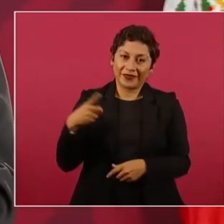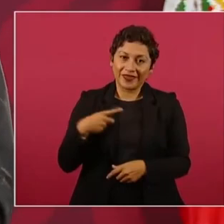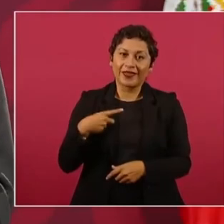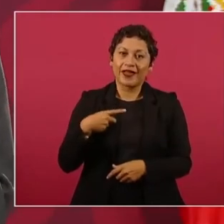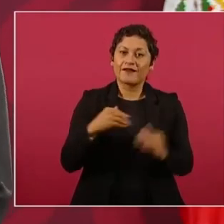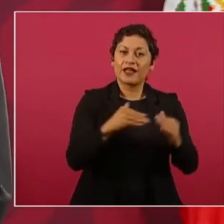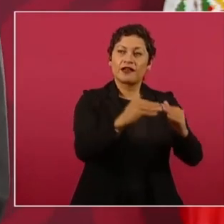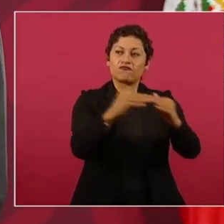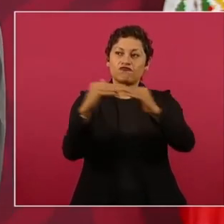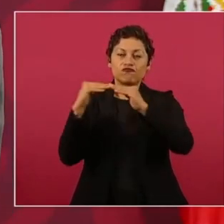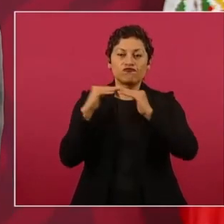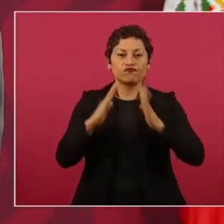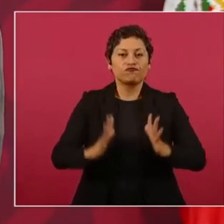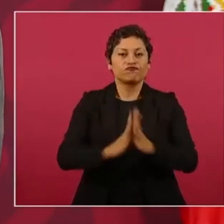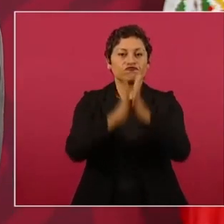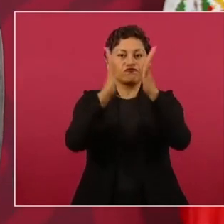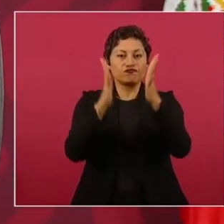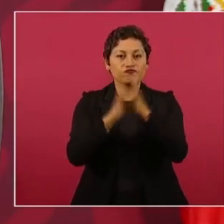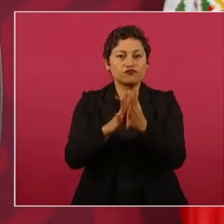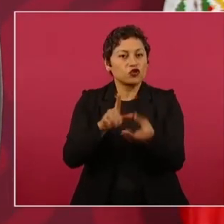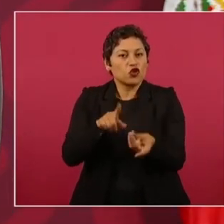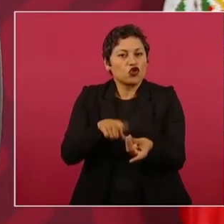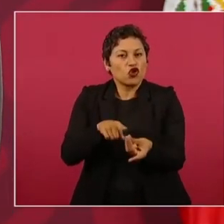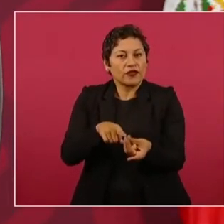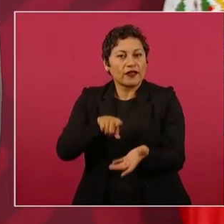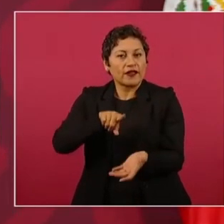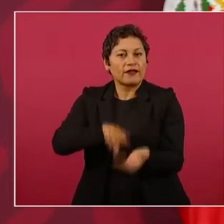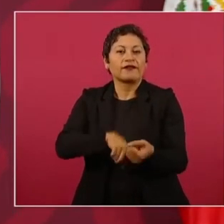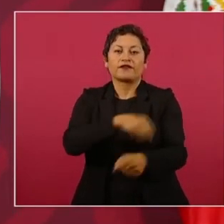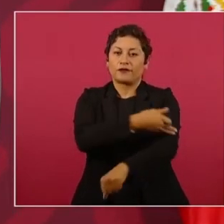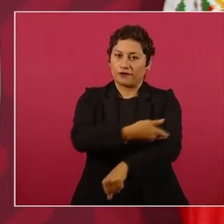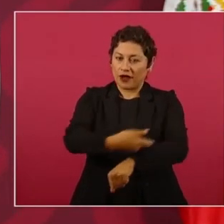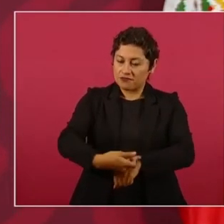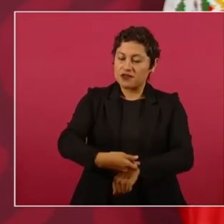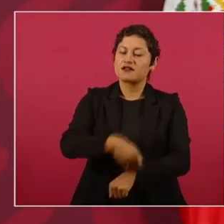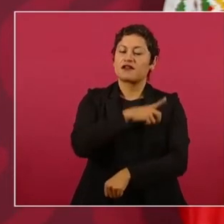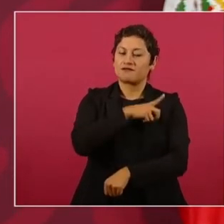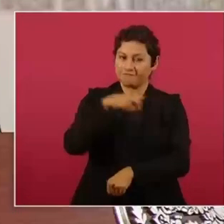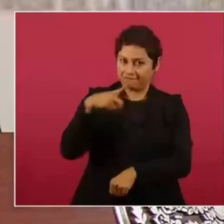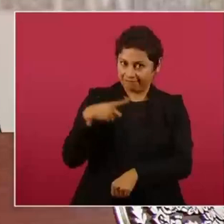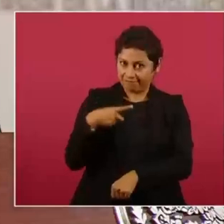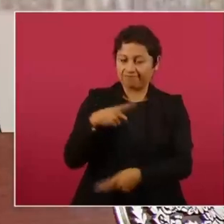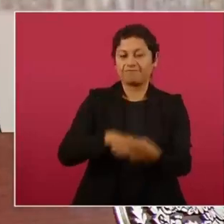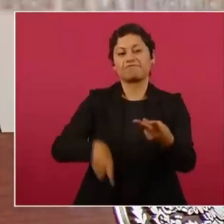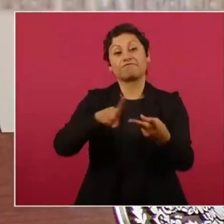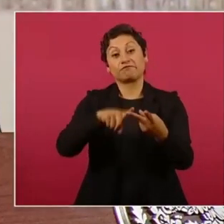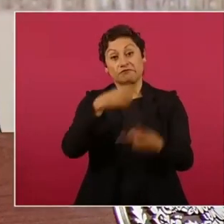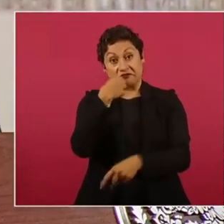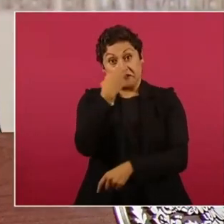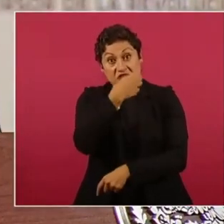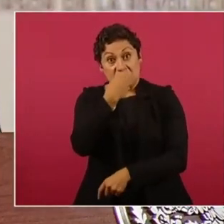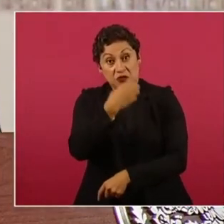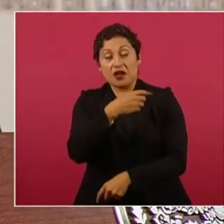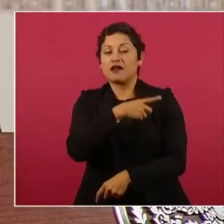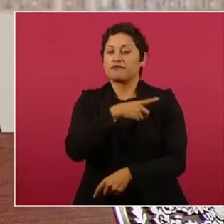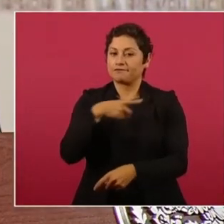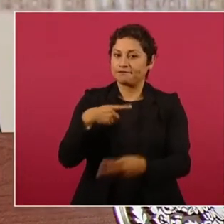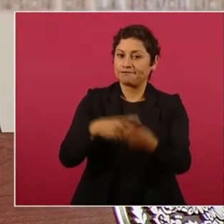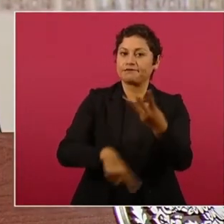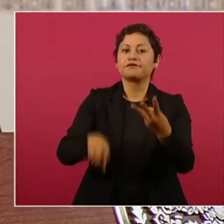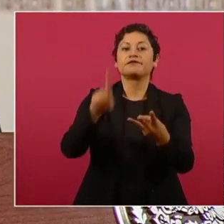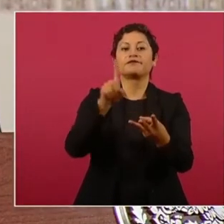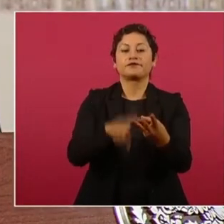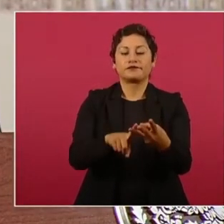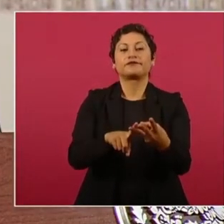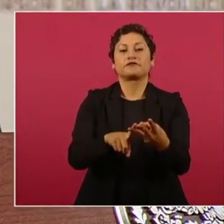en la familia, tiene que haber democracia en la escuela, tiene que haber democracia